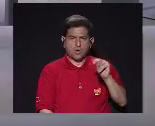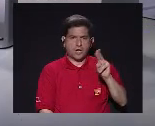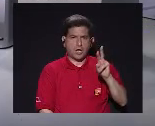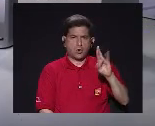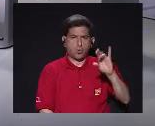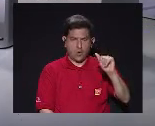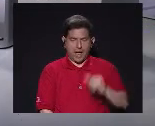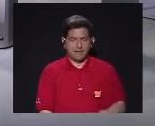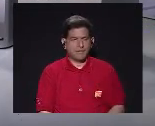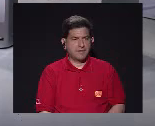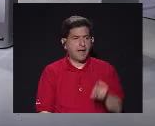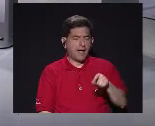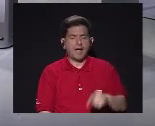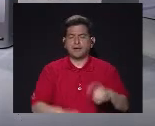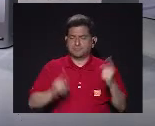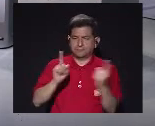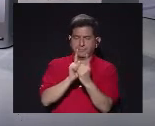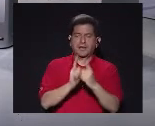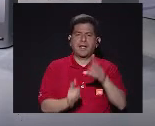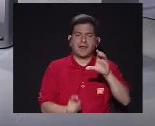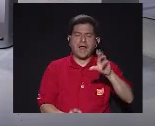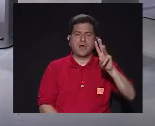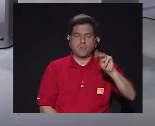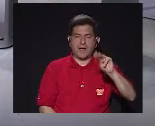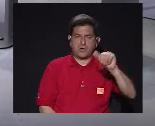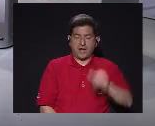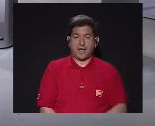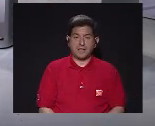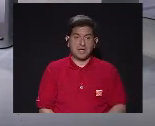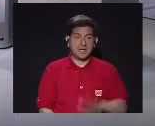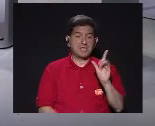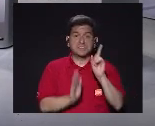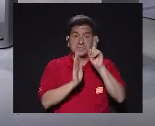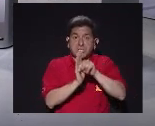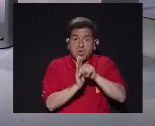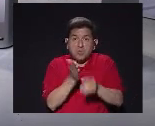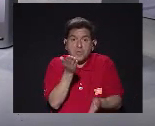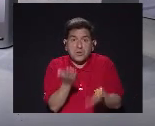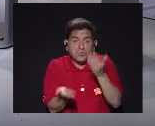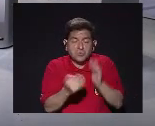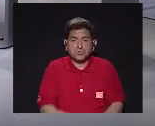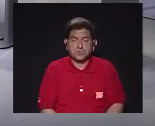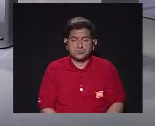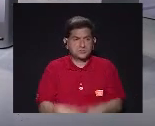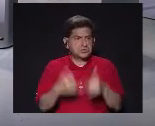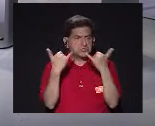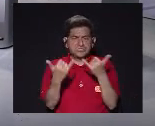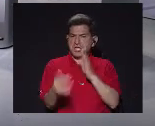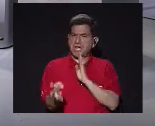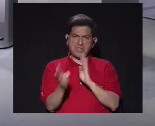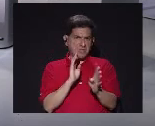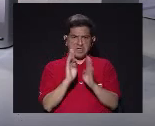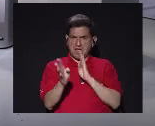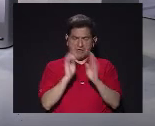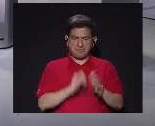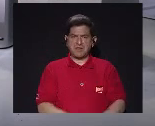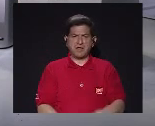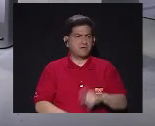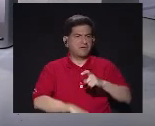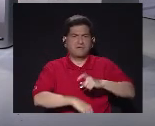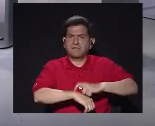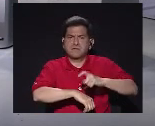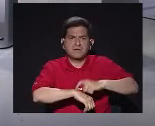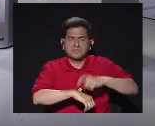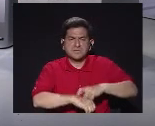inmediatamente Me presentan a Carlos Y en los cinco minutos Carlos Y no estoy mintiendo ¿Verdad? En los primeros cinco minutos De conversación Fue como